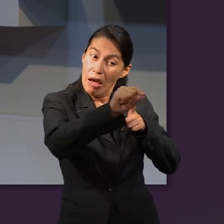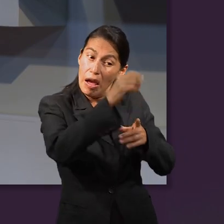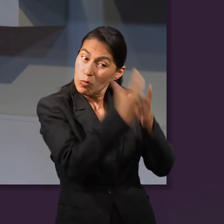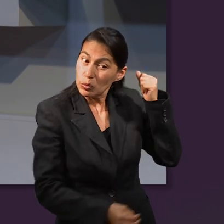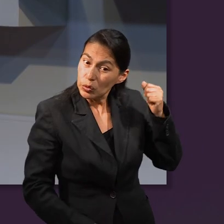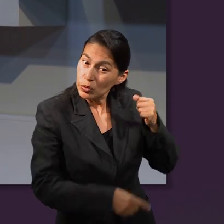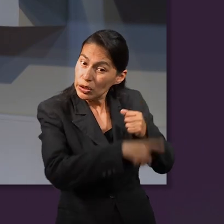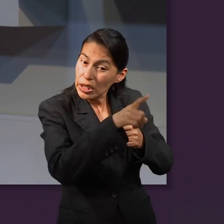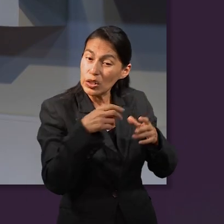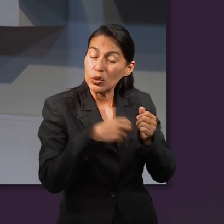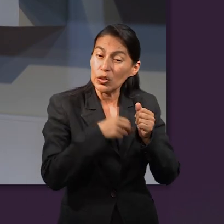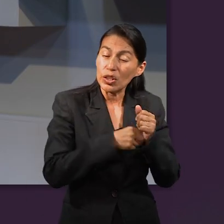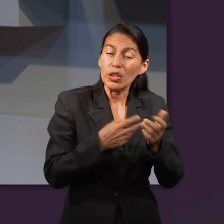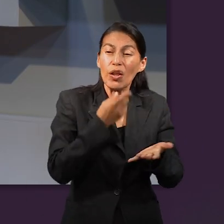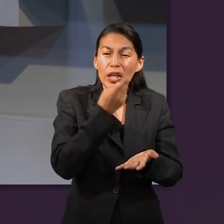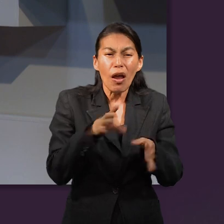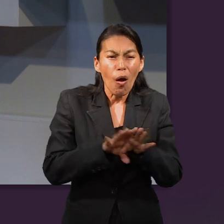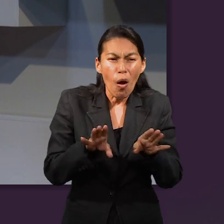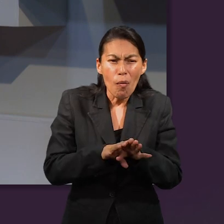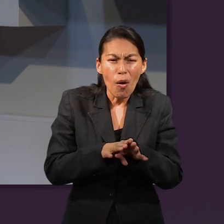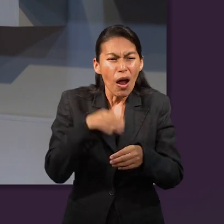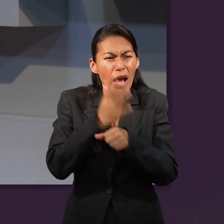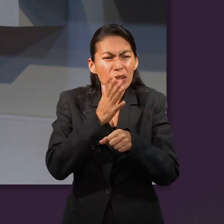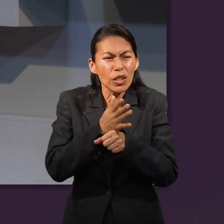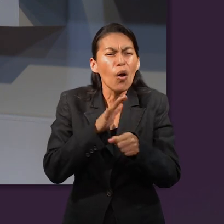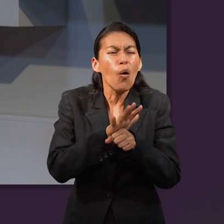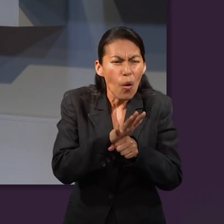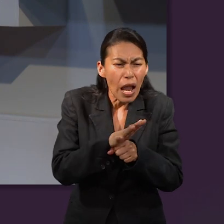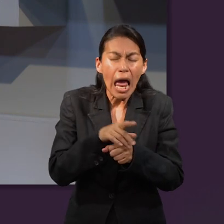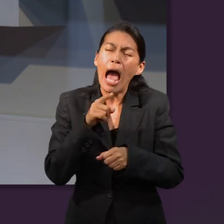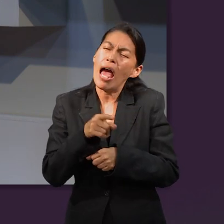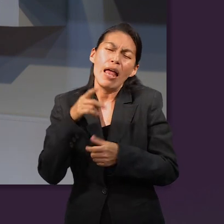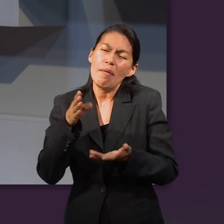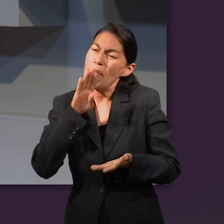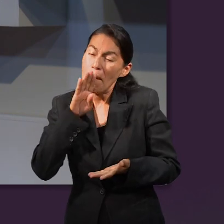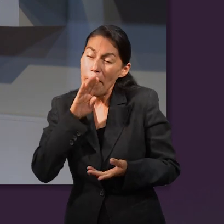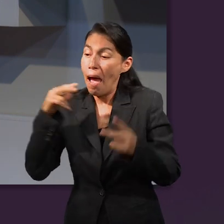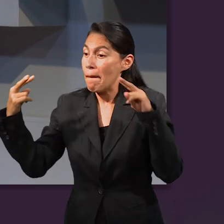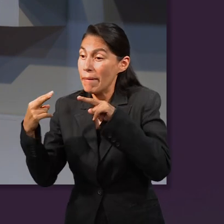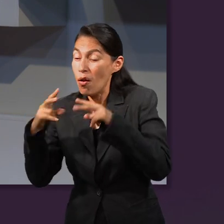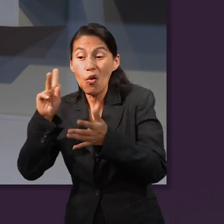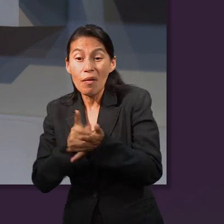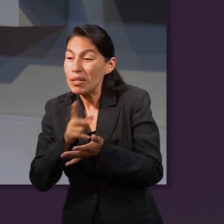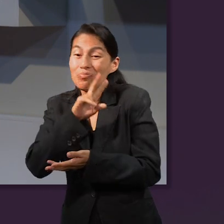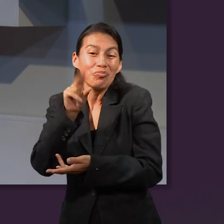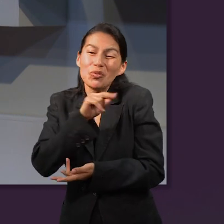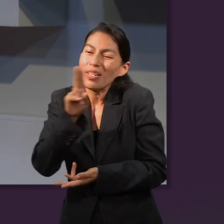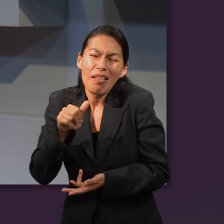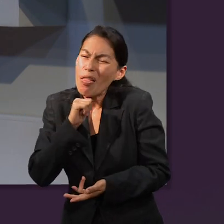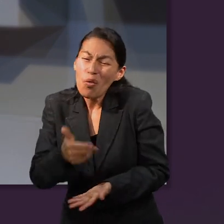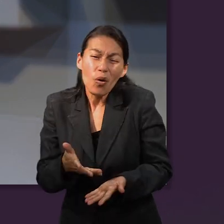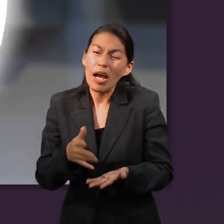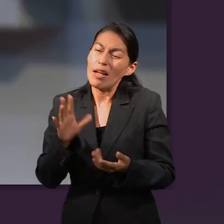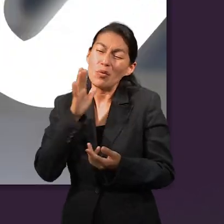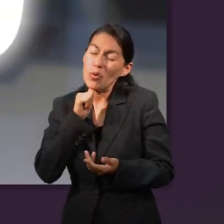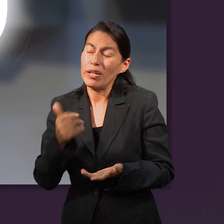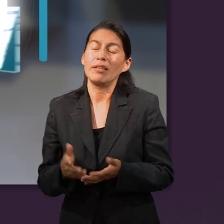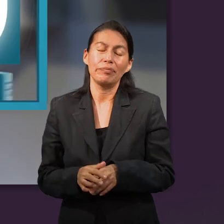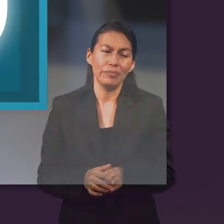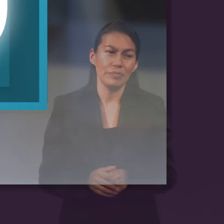tristemente. Pero, pero no se vayan, amigos, porque esto se sigue poniendo muy interesante. Vamos a regresar después del corte.